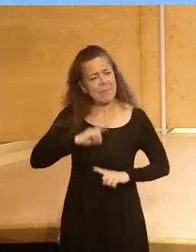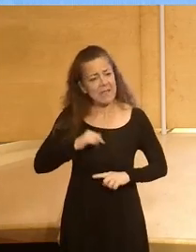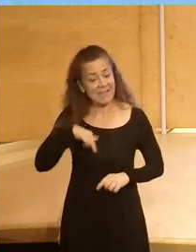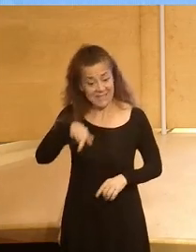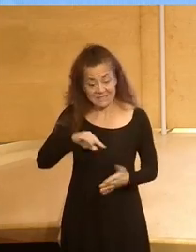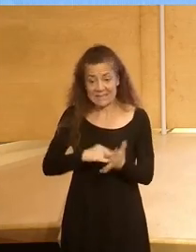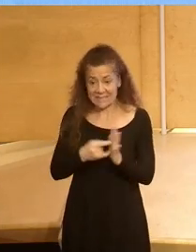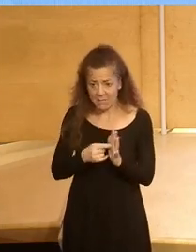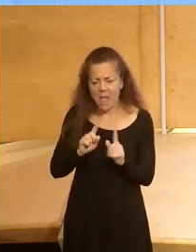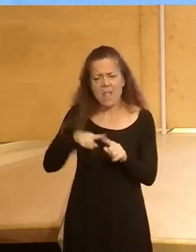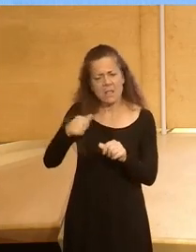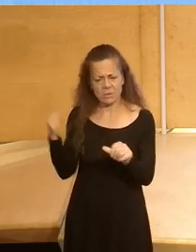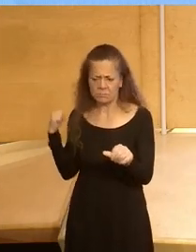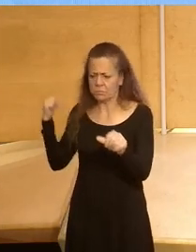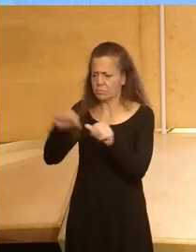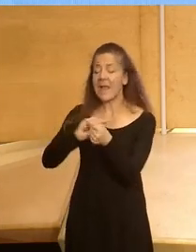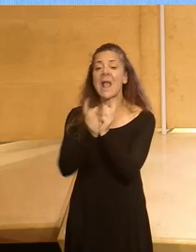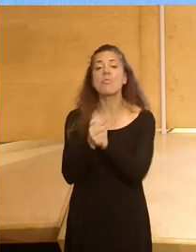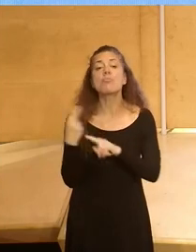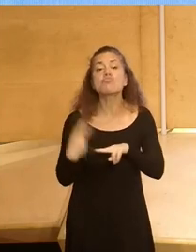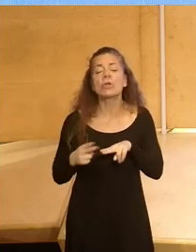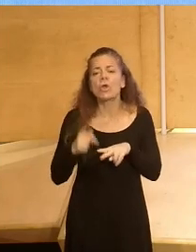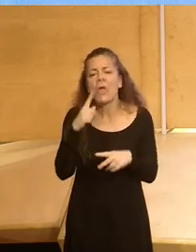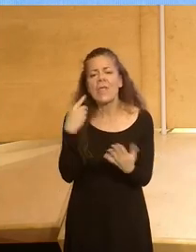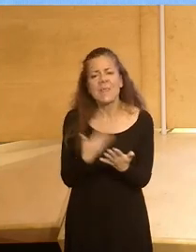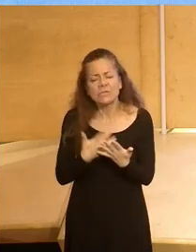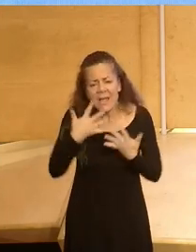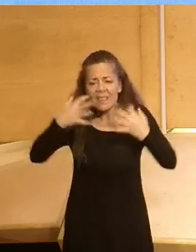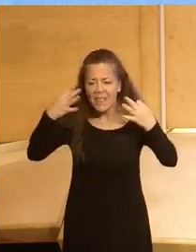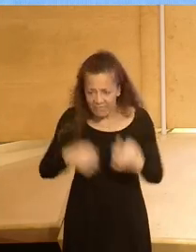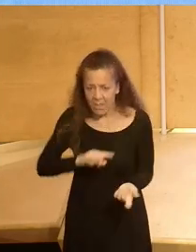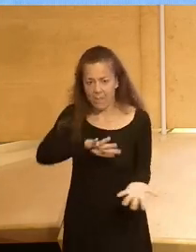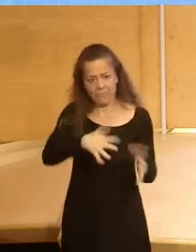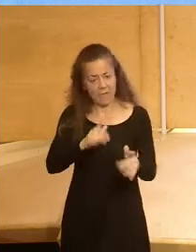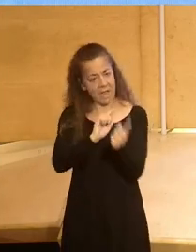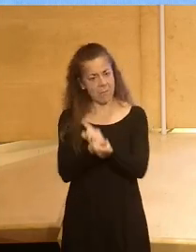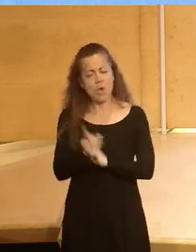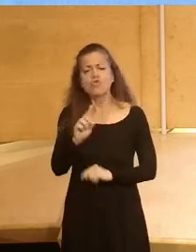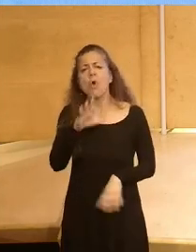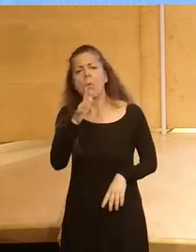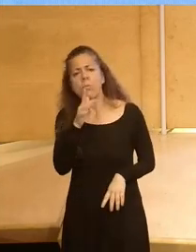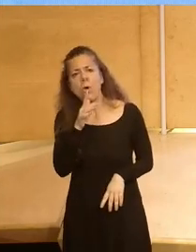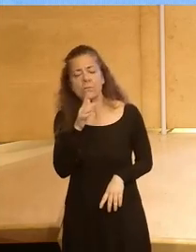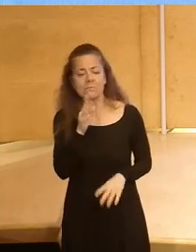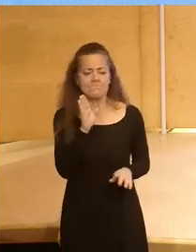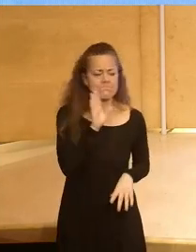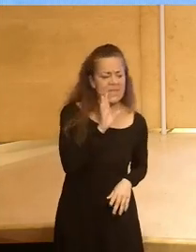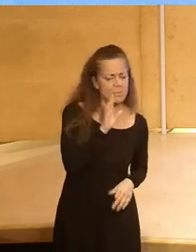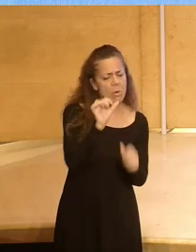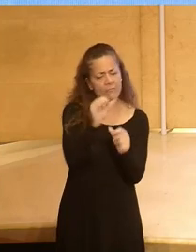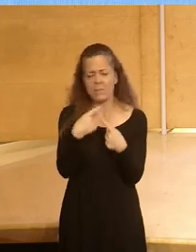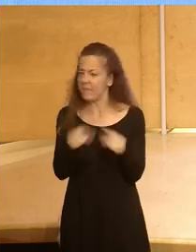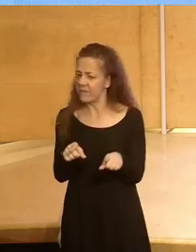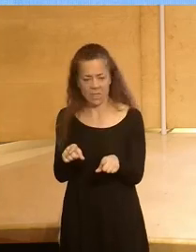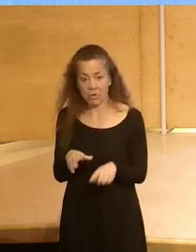sistema después de estos años de cambio político de demostrar que verdaderamente se ha cambiado no es para tener lo mismo de otra forma sino que